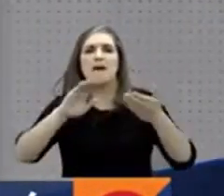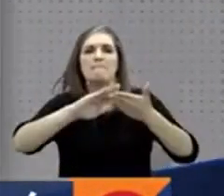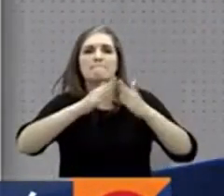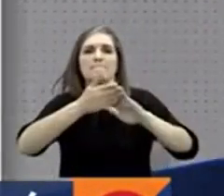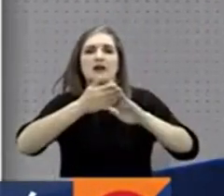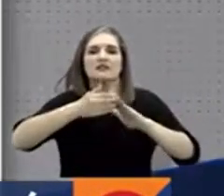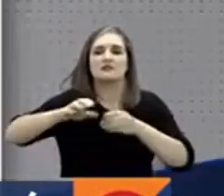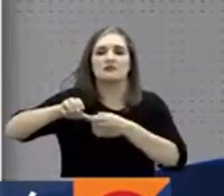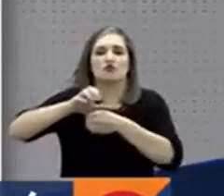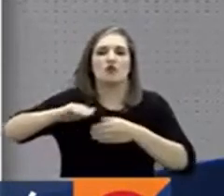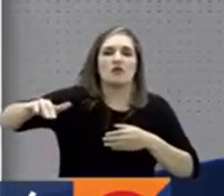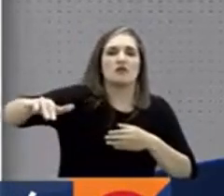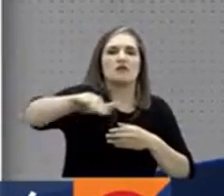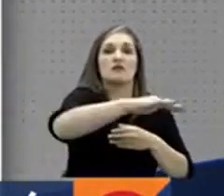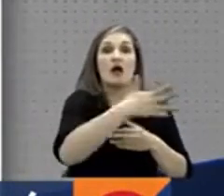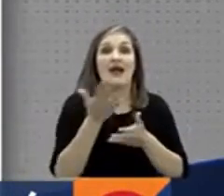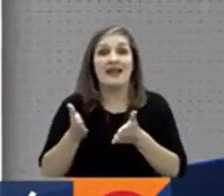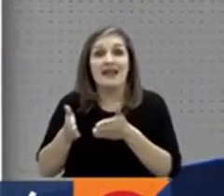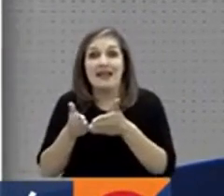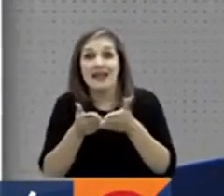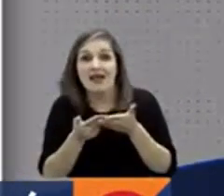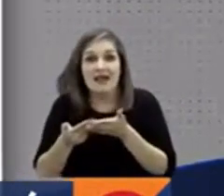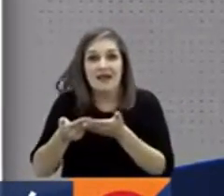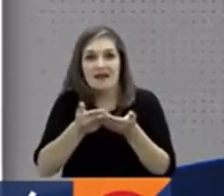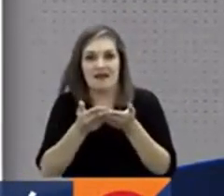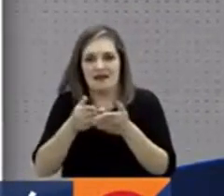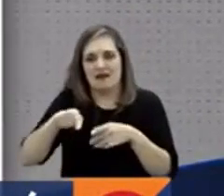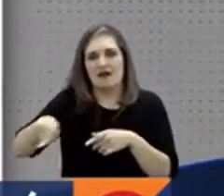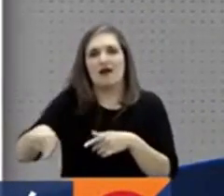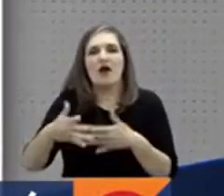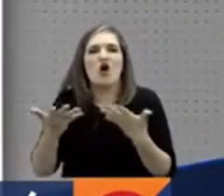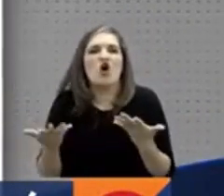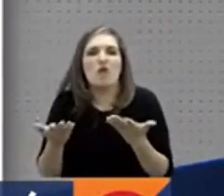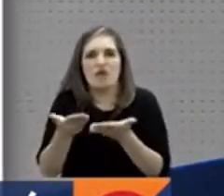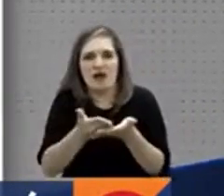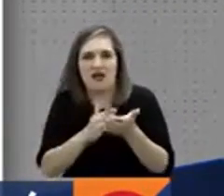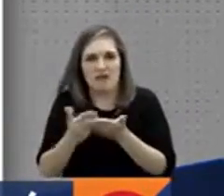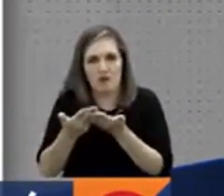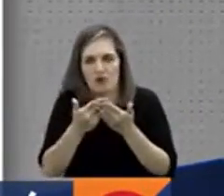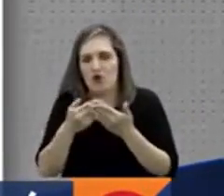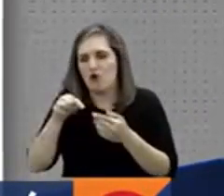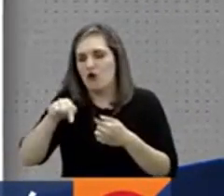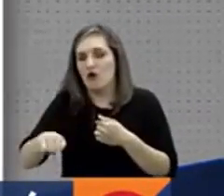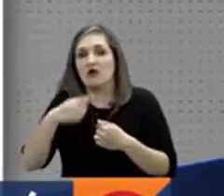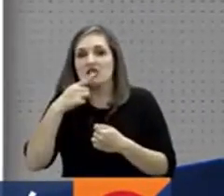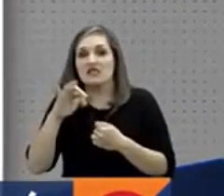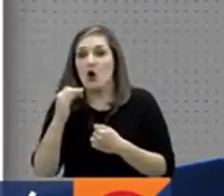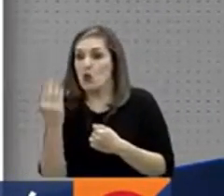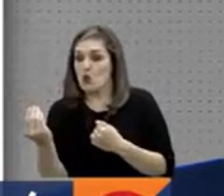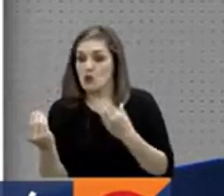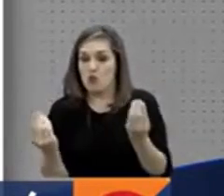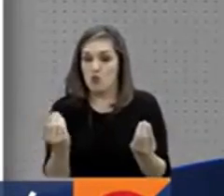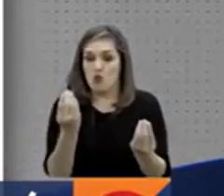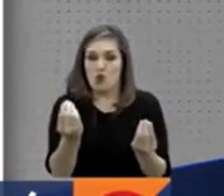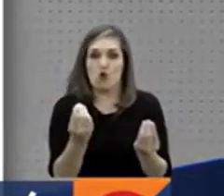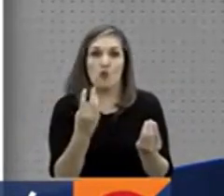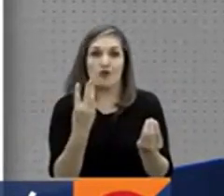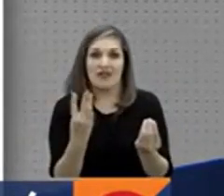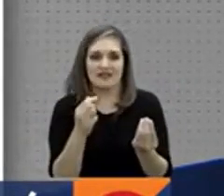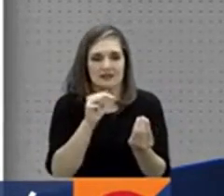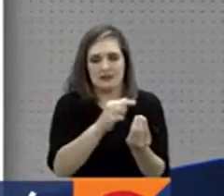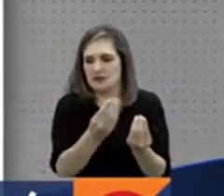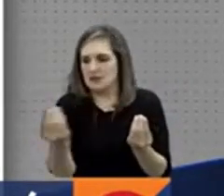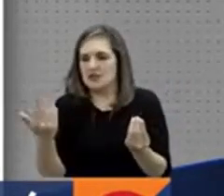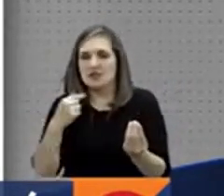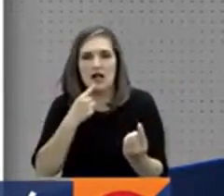Quibdó. En un comunicado confirmaron que adelantan diálogos con tres grupos armados ilegales, los mexicanos, los RPS y los